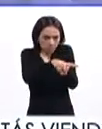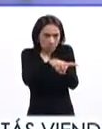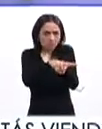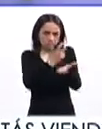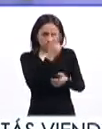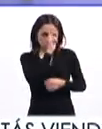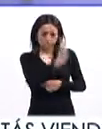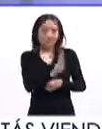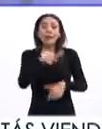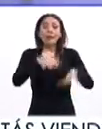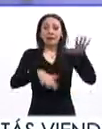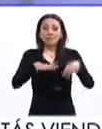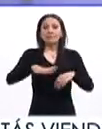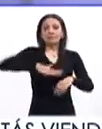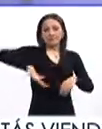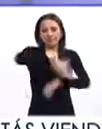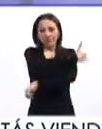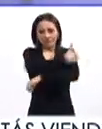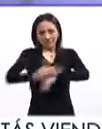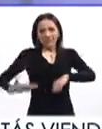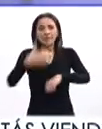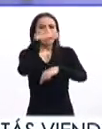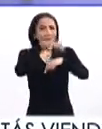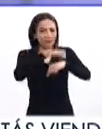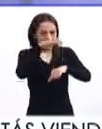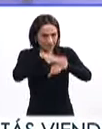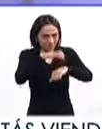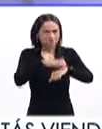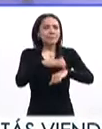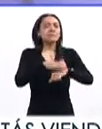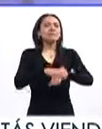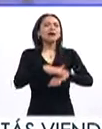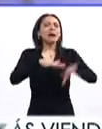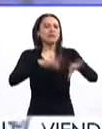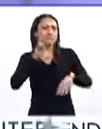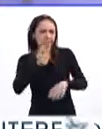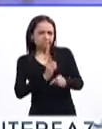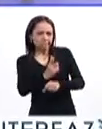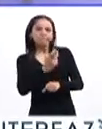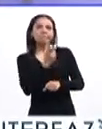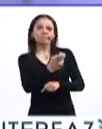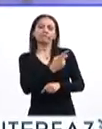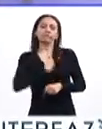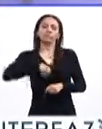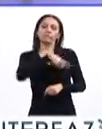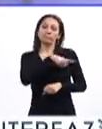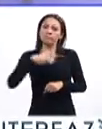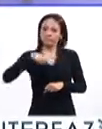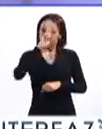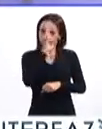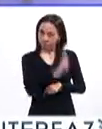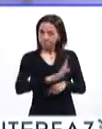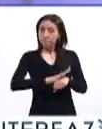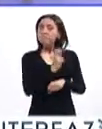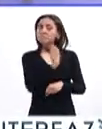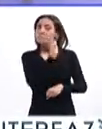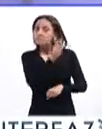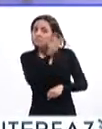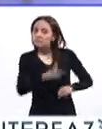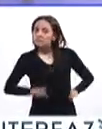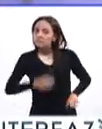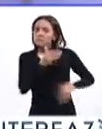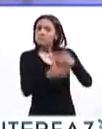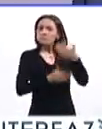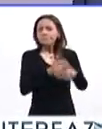como familiares o como amigos allegados, respetemos esta parte porque es un proceso completamente natural.